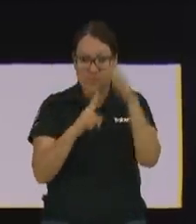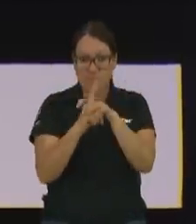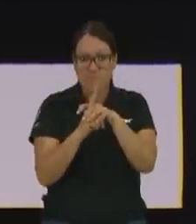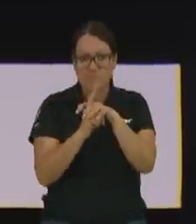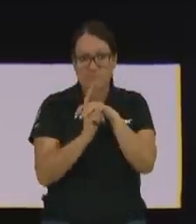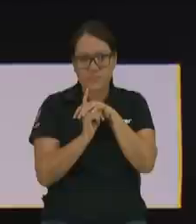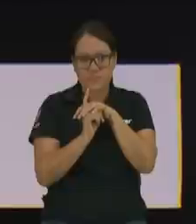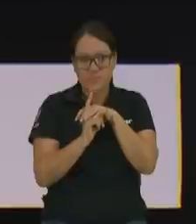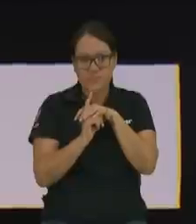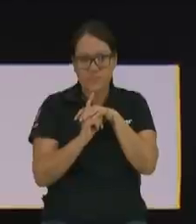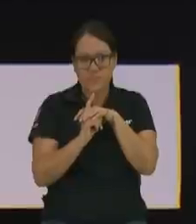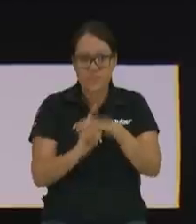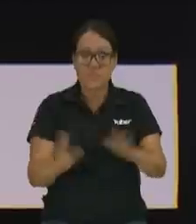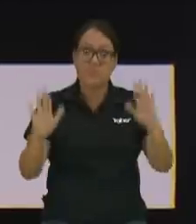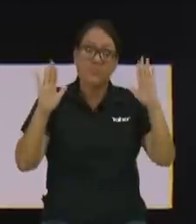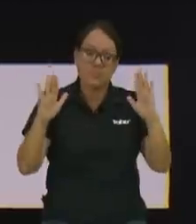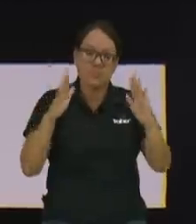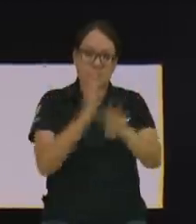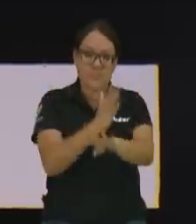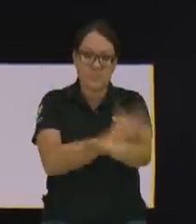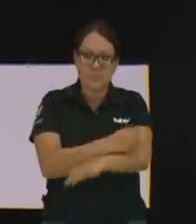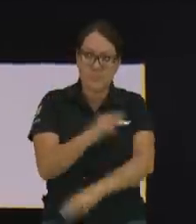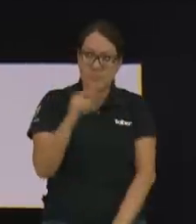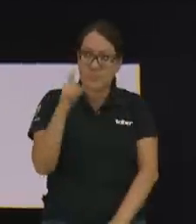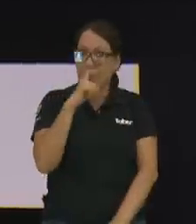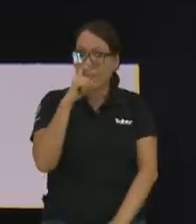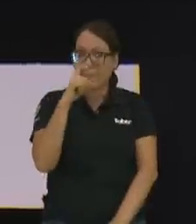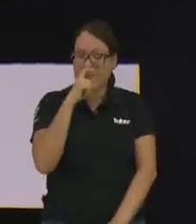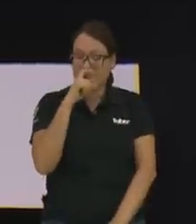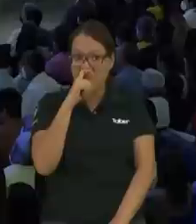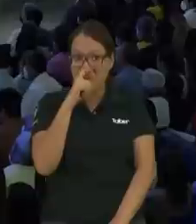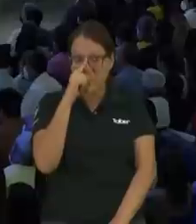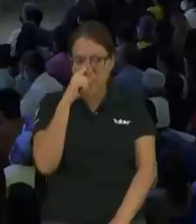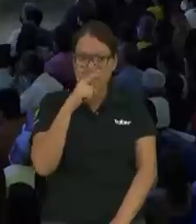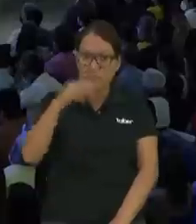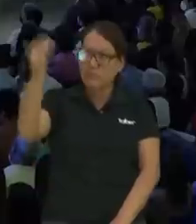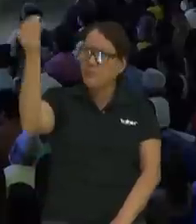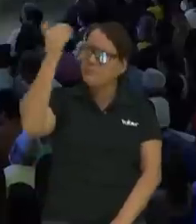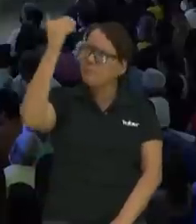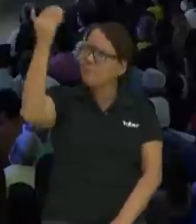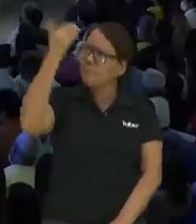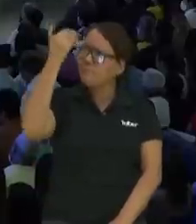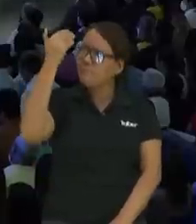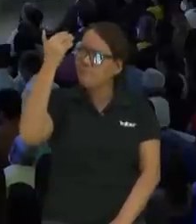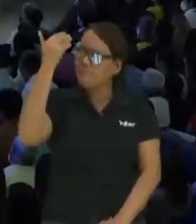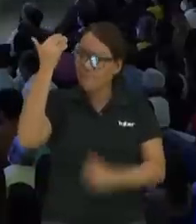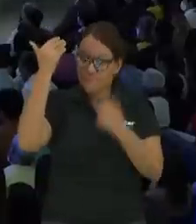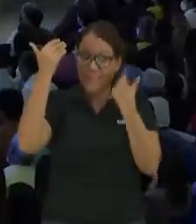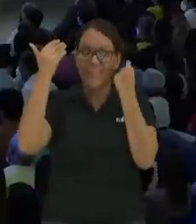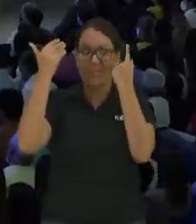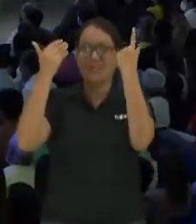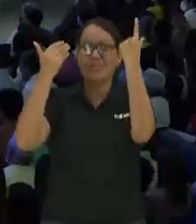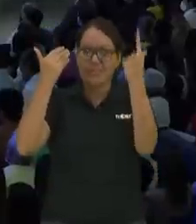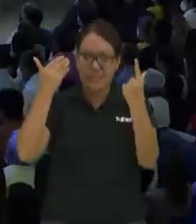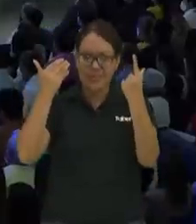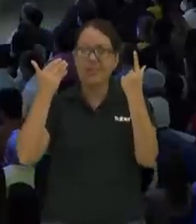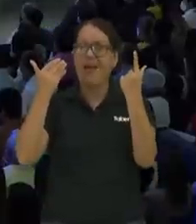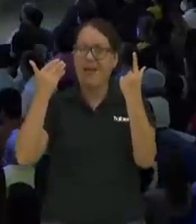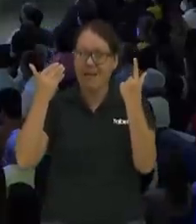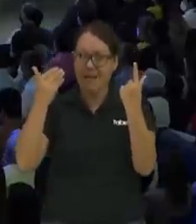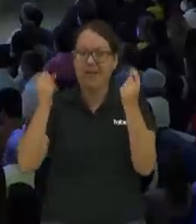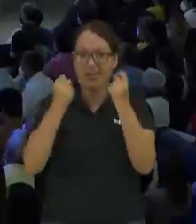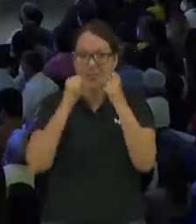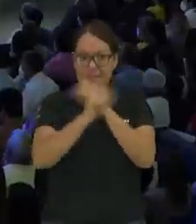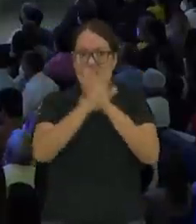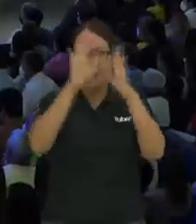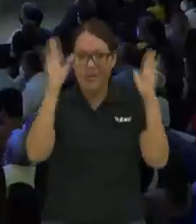Cuando nosotros recibimos la instrucción del Padre vamos a comenzar a entender un montón de cosas que